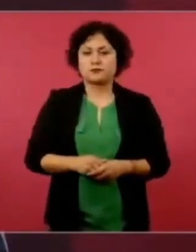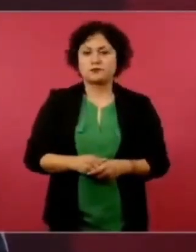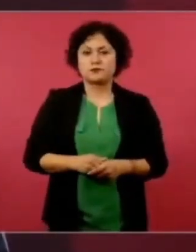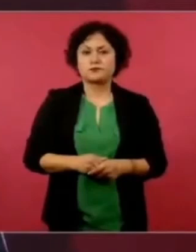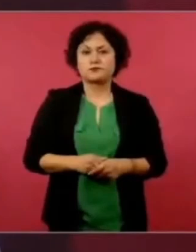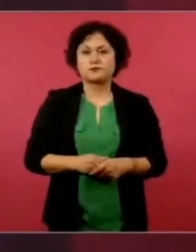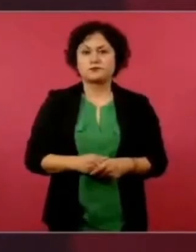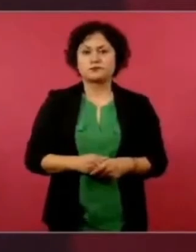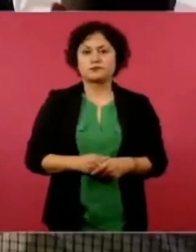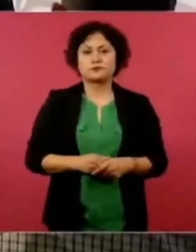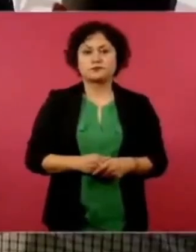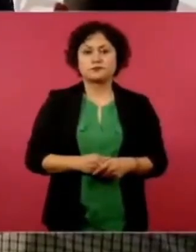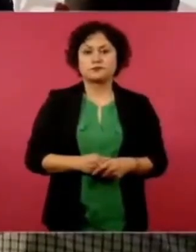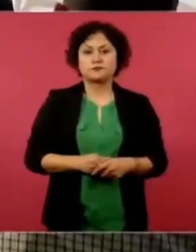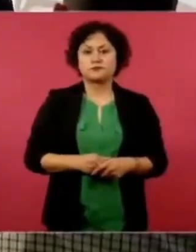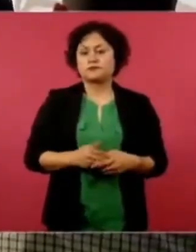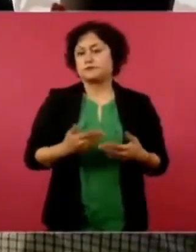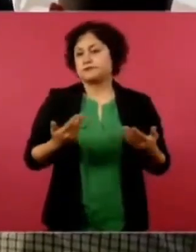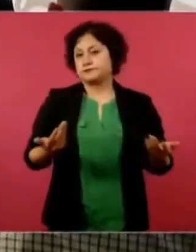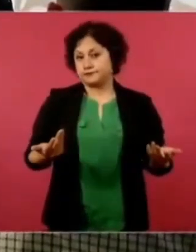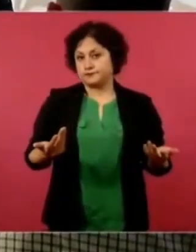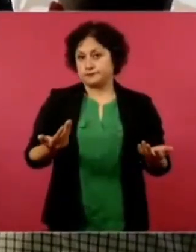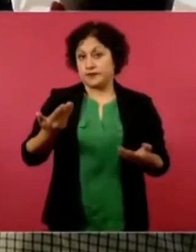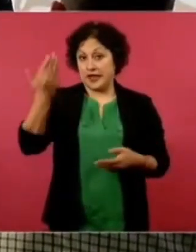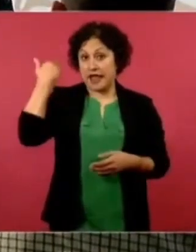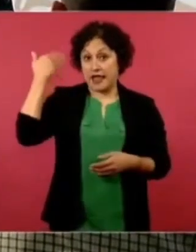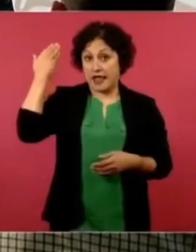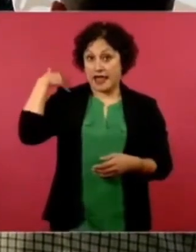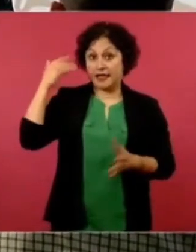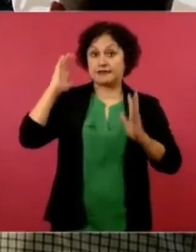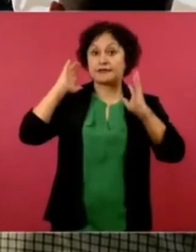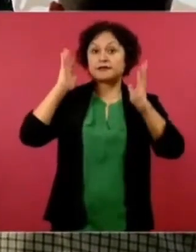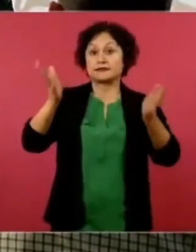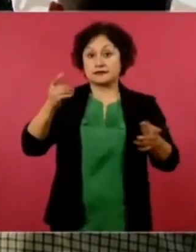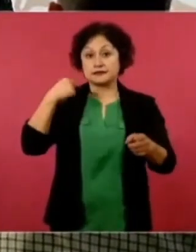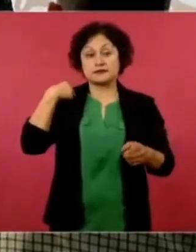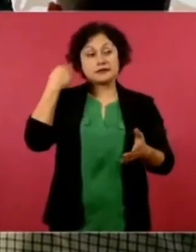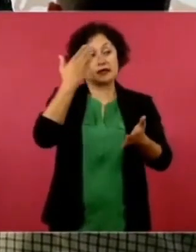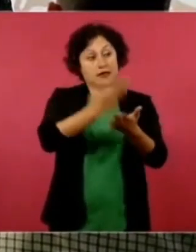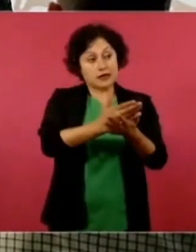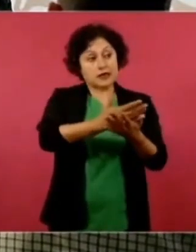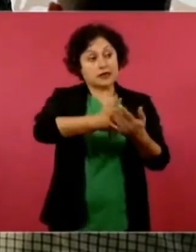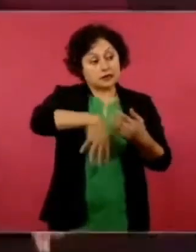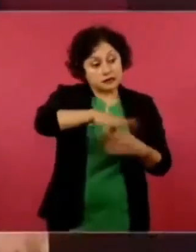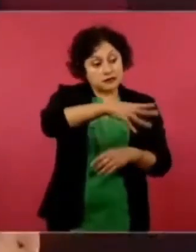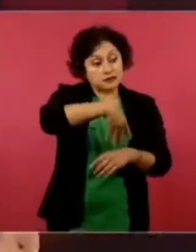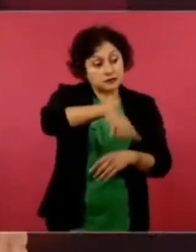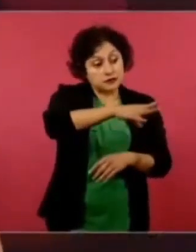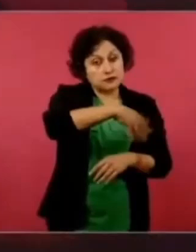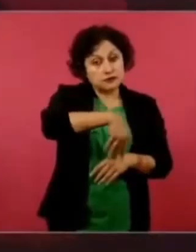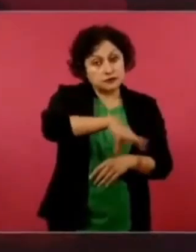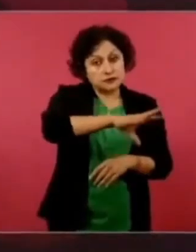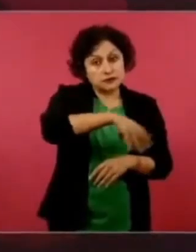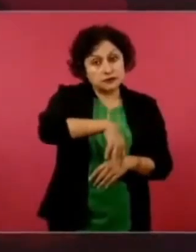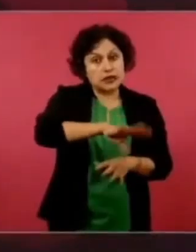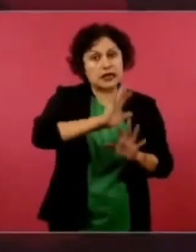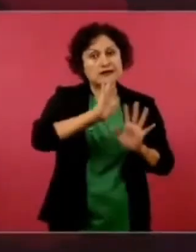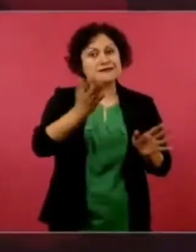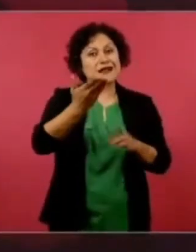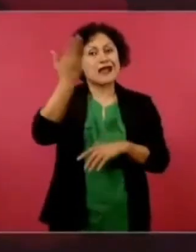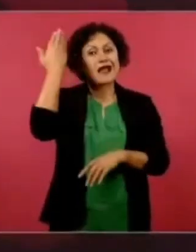Y por donde ya se había pasado buscando, de repente aparecen los cuerpos,